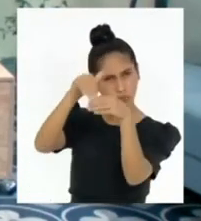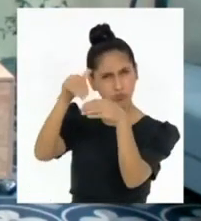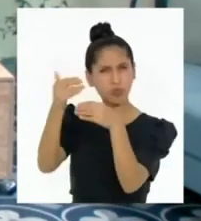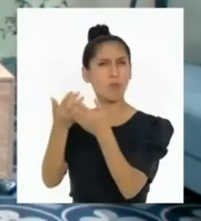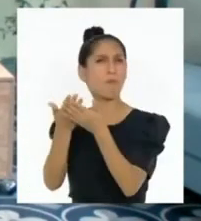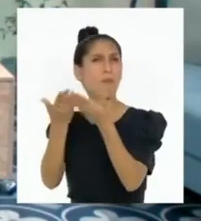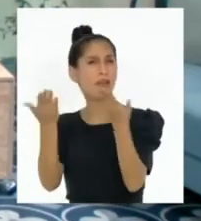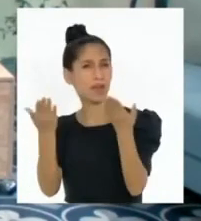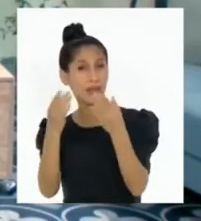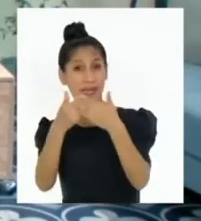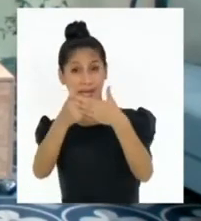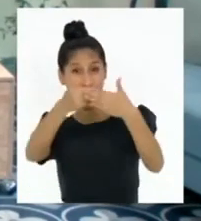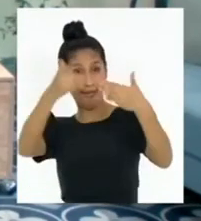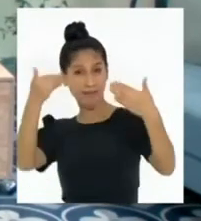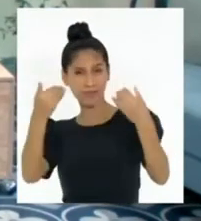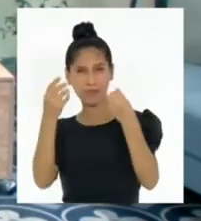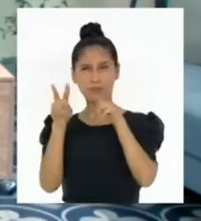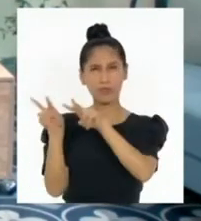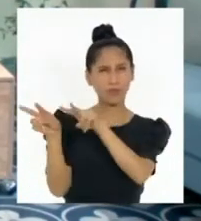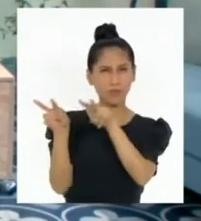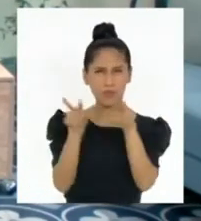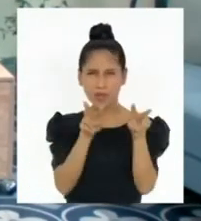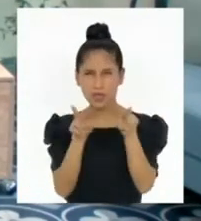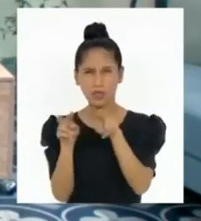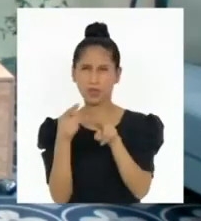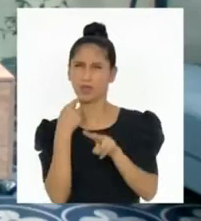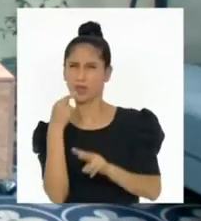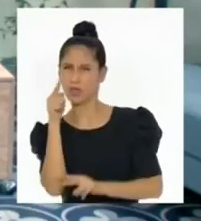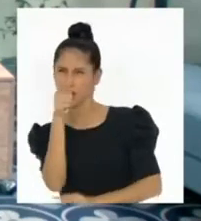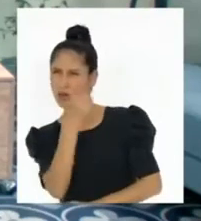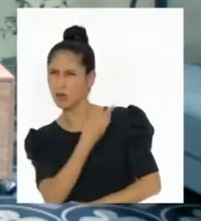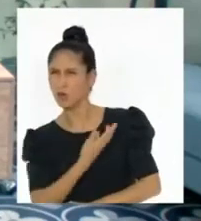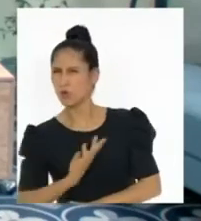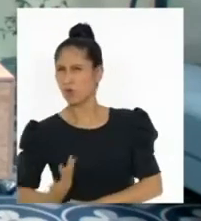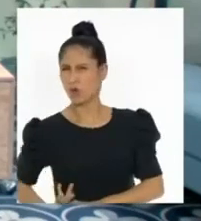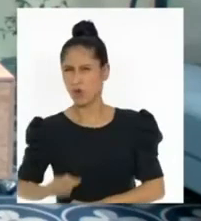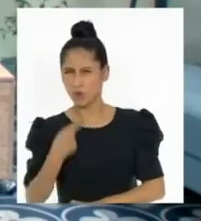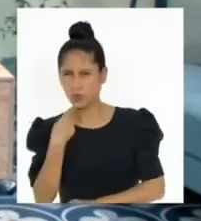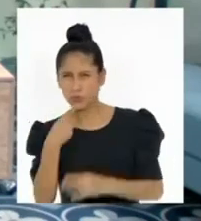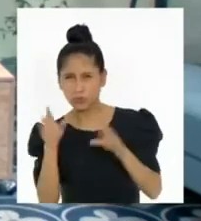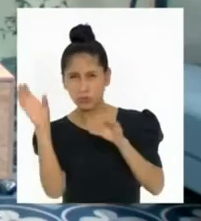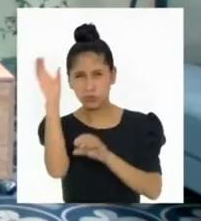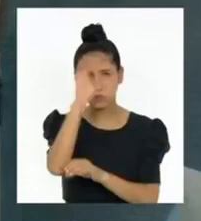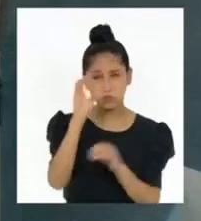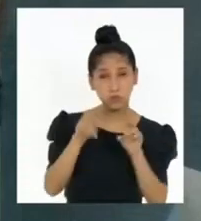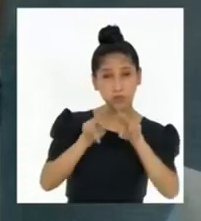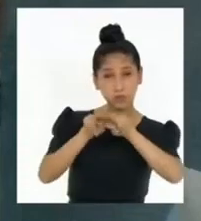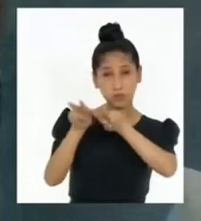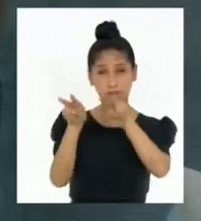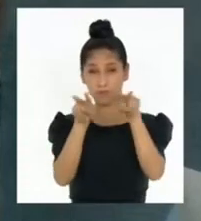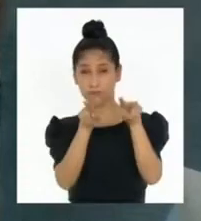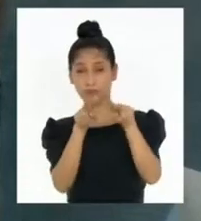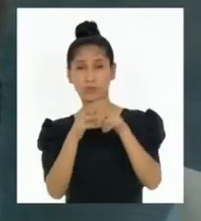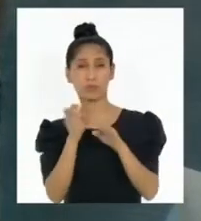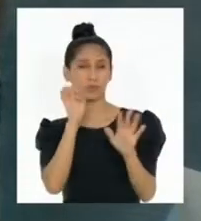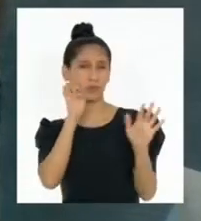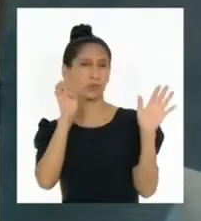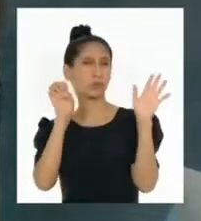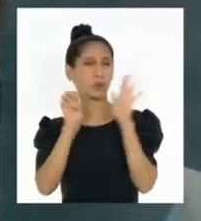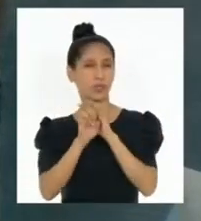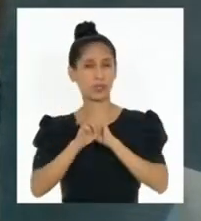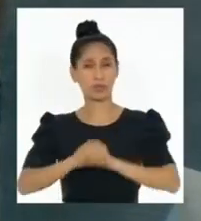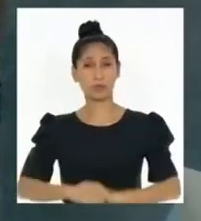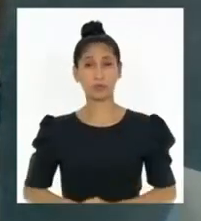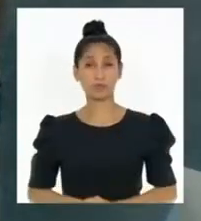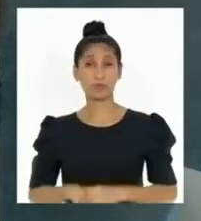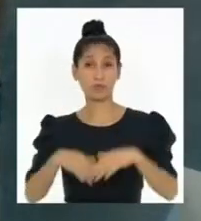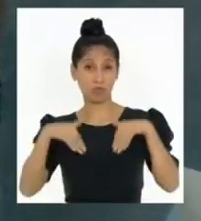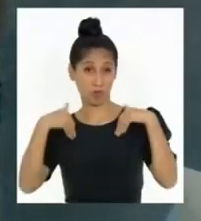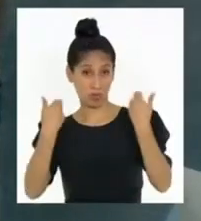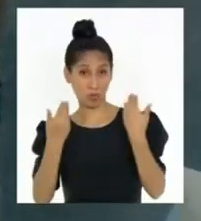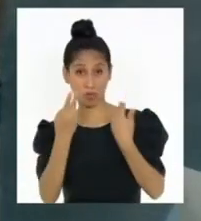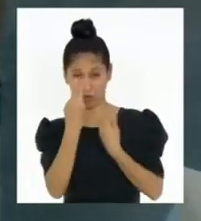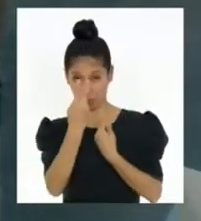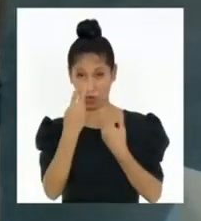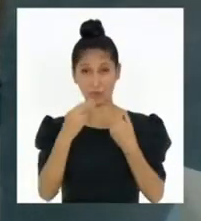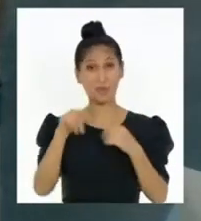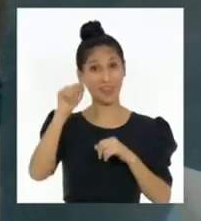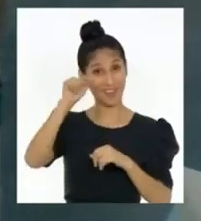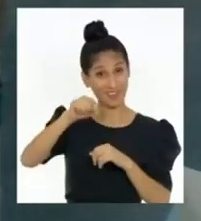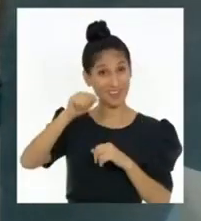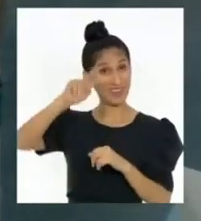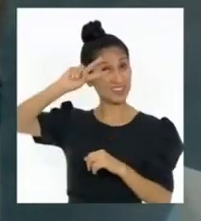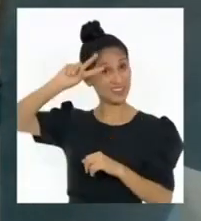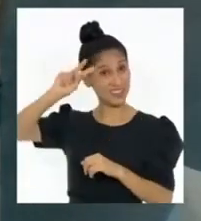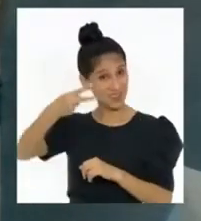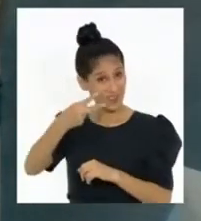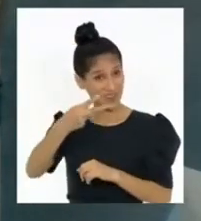informarnos y contribuir de manera democrática a su solución o atención. Por ejemplo, podemos informarnos para esta segunda vuelta